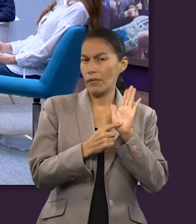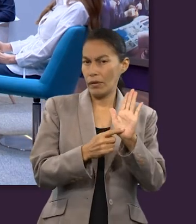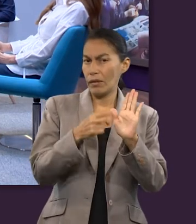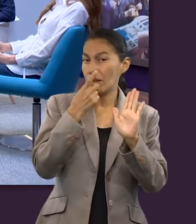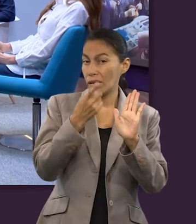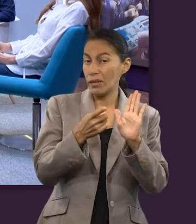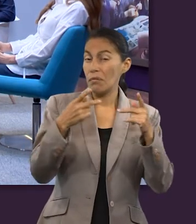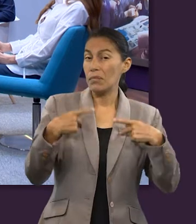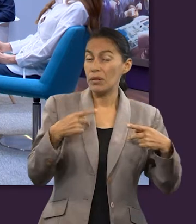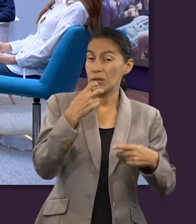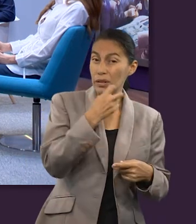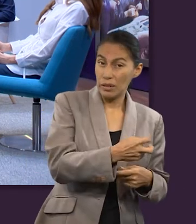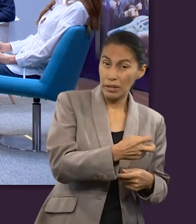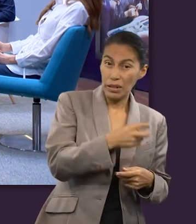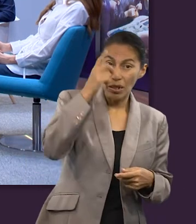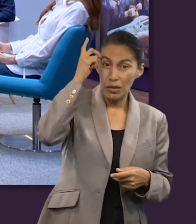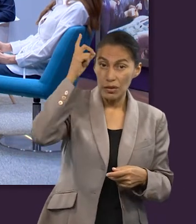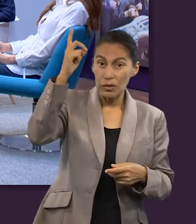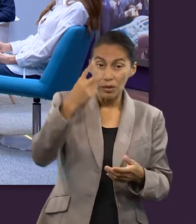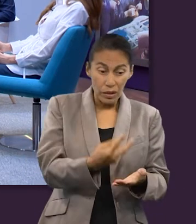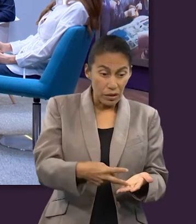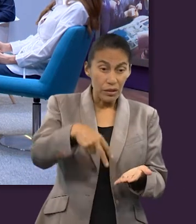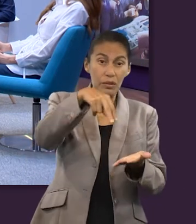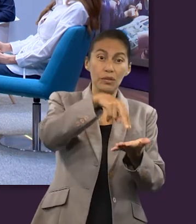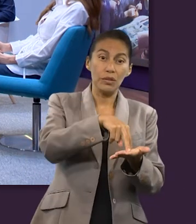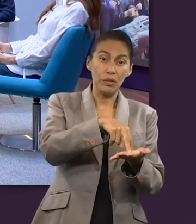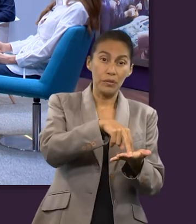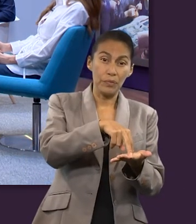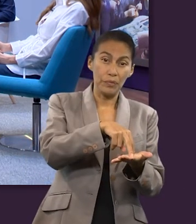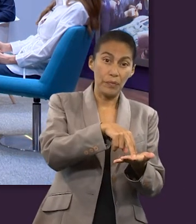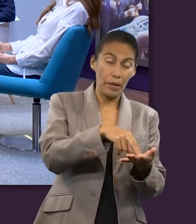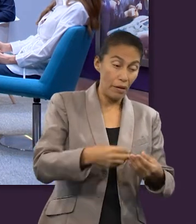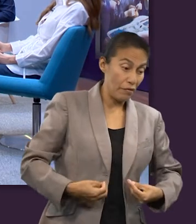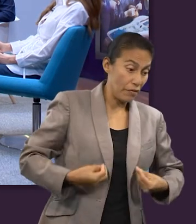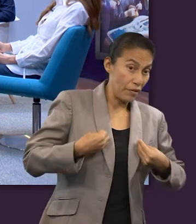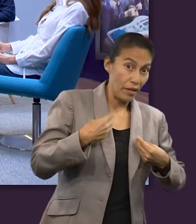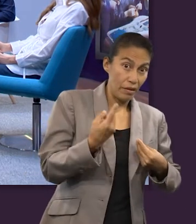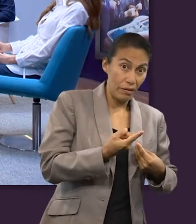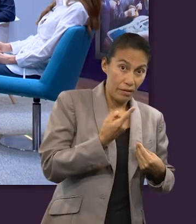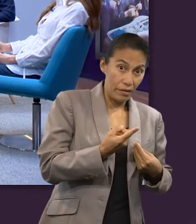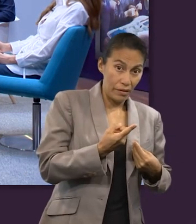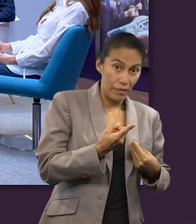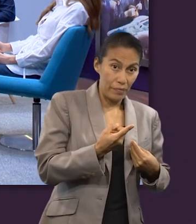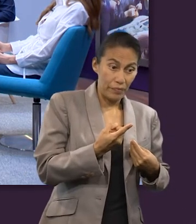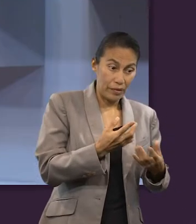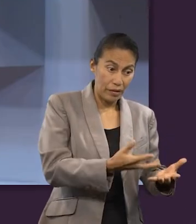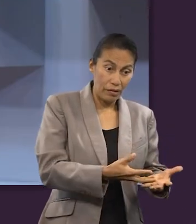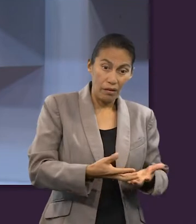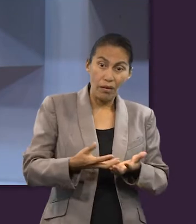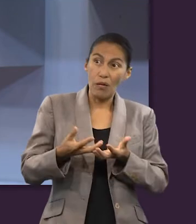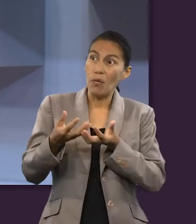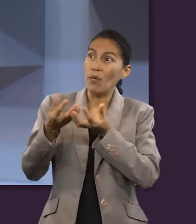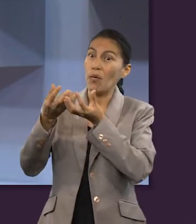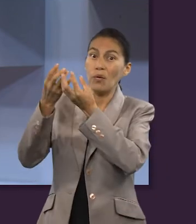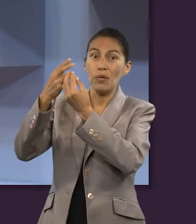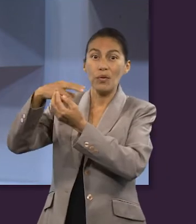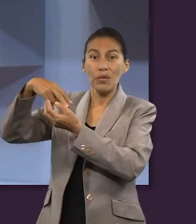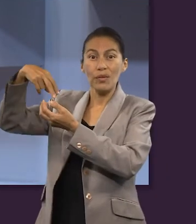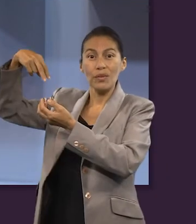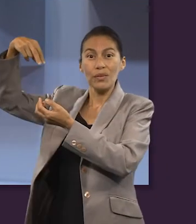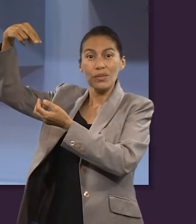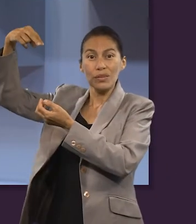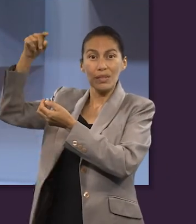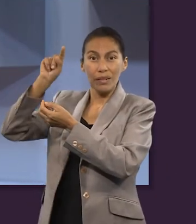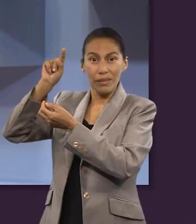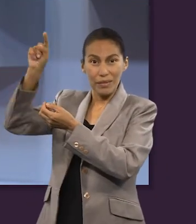nos das, que esas personas fueron resucitadas para vida eterna y luego ascendieron con Jesús como trofeo de su victoria sobre